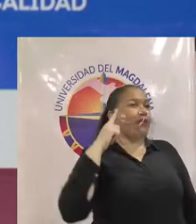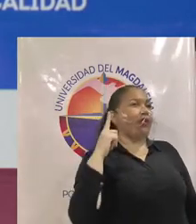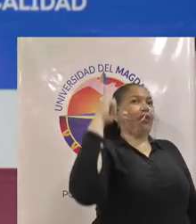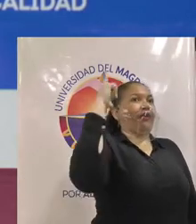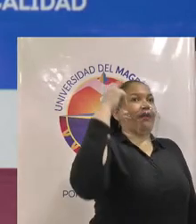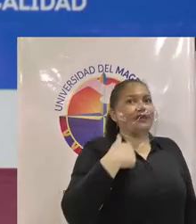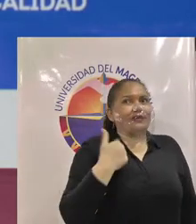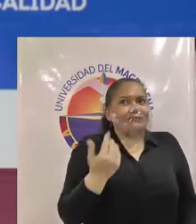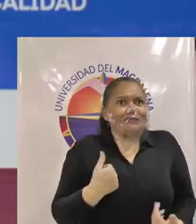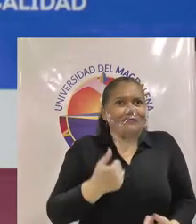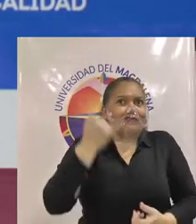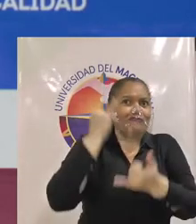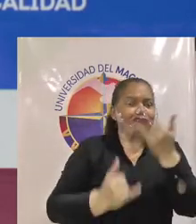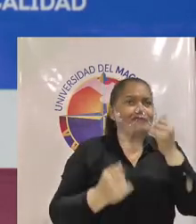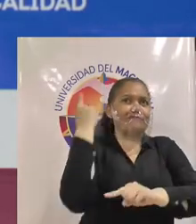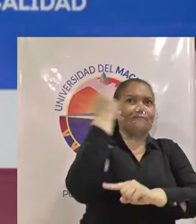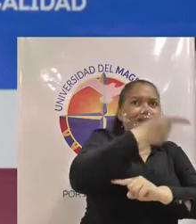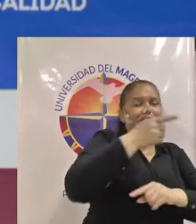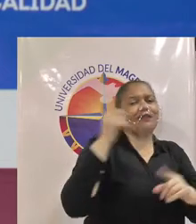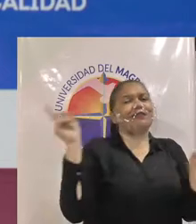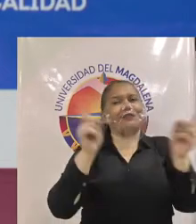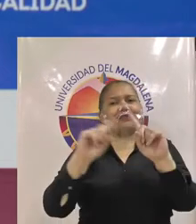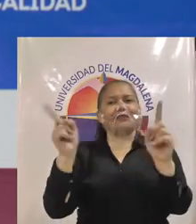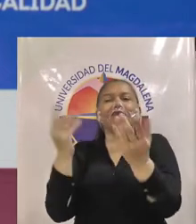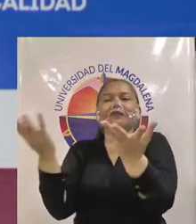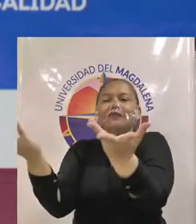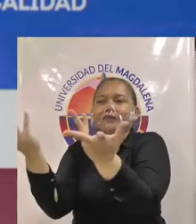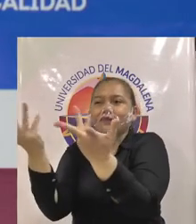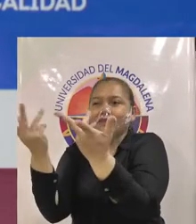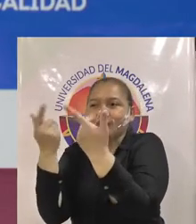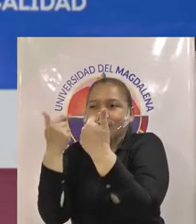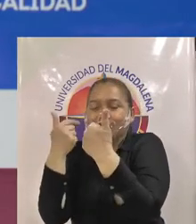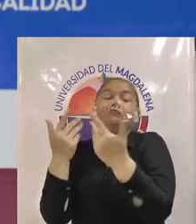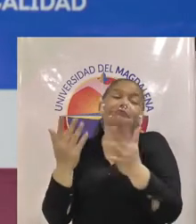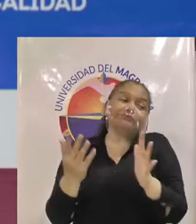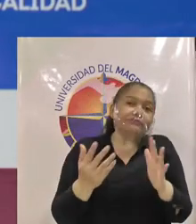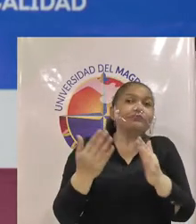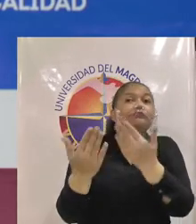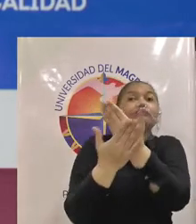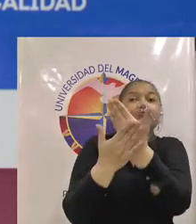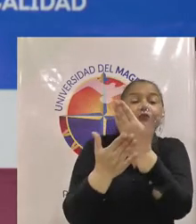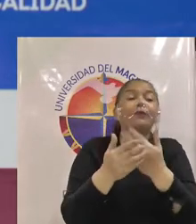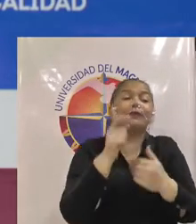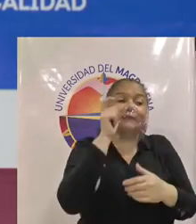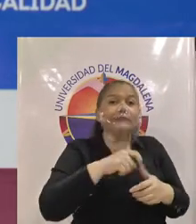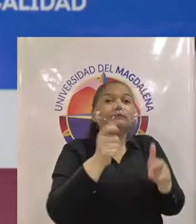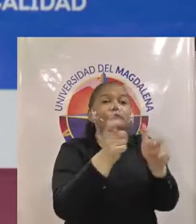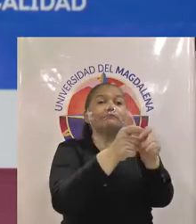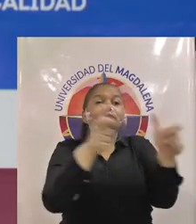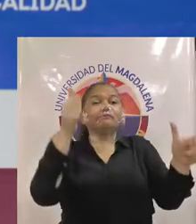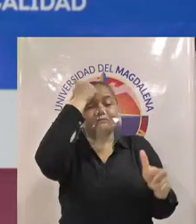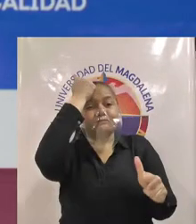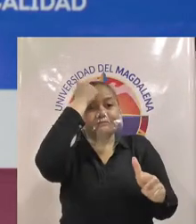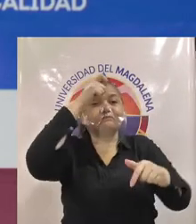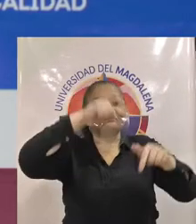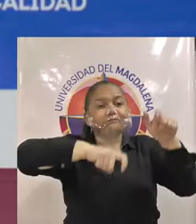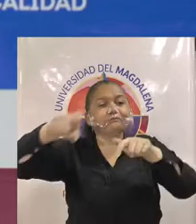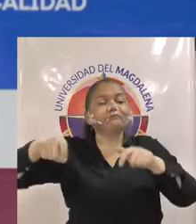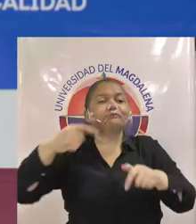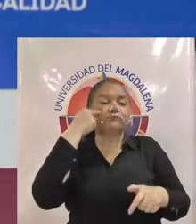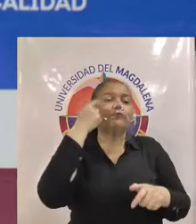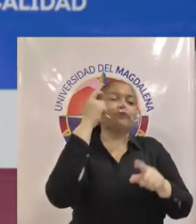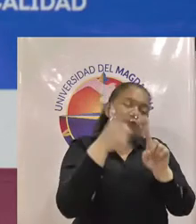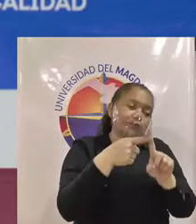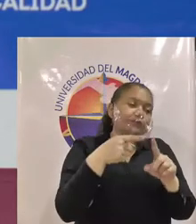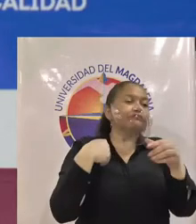última palabra sino que queremos escucharlos y entonces frente al aumento de la planta docente pues seguir con el proceso y apoyar toda la definición de perfiles